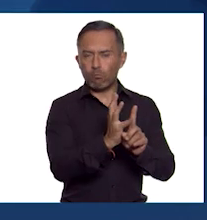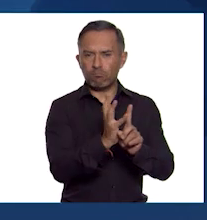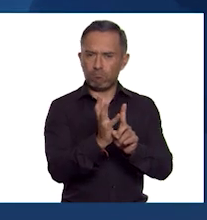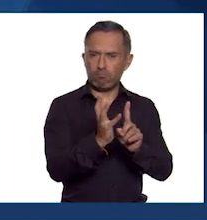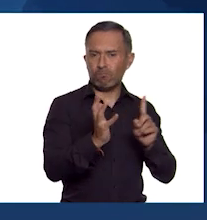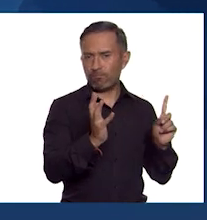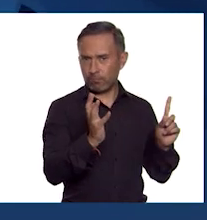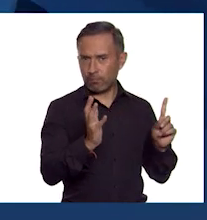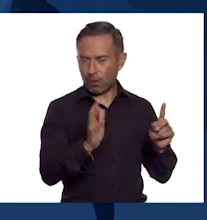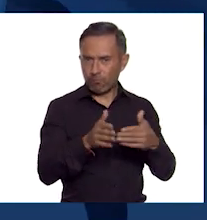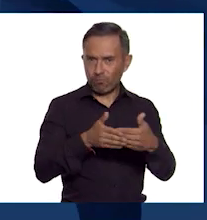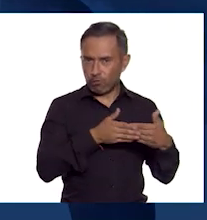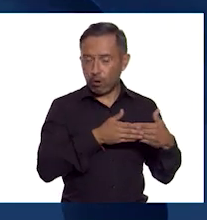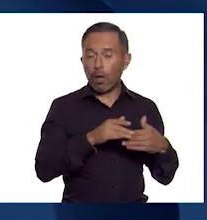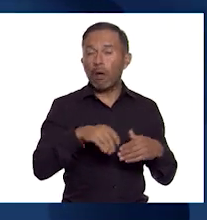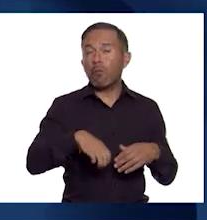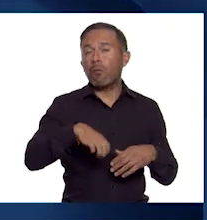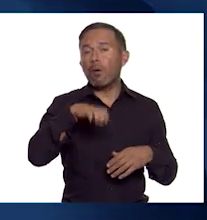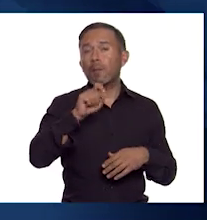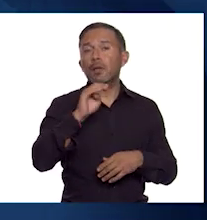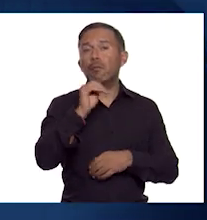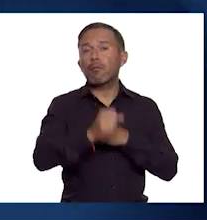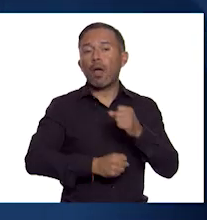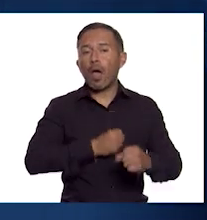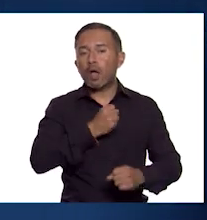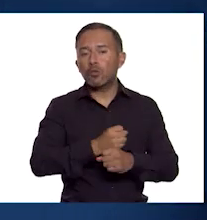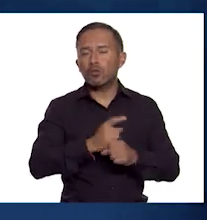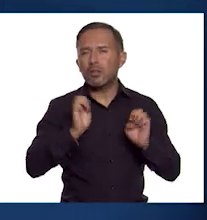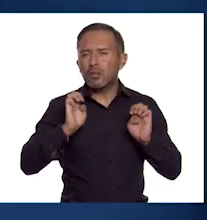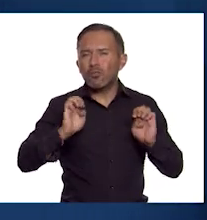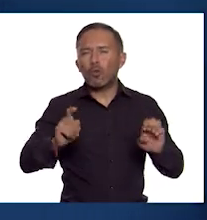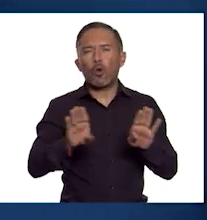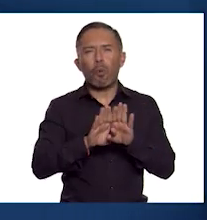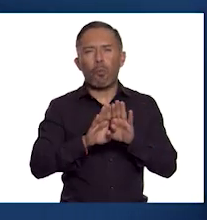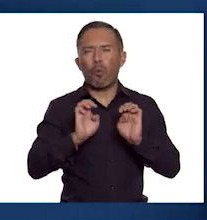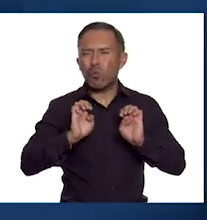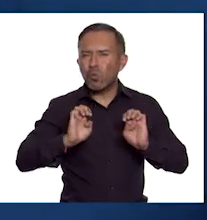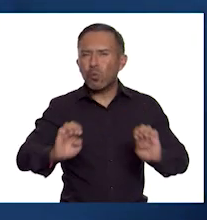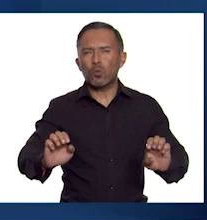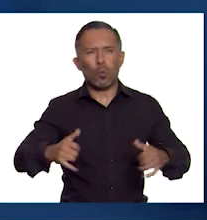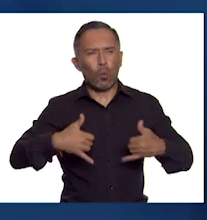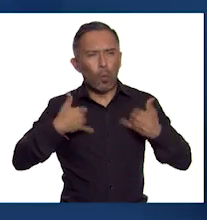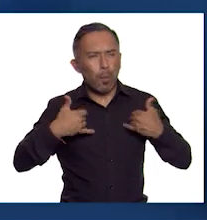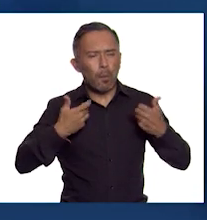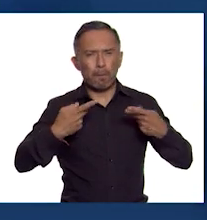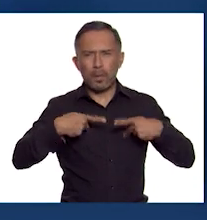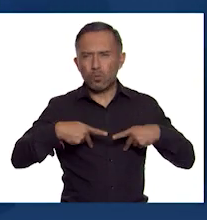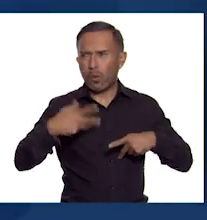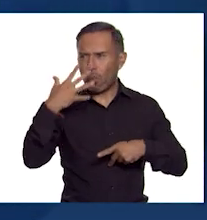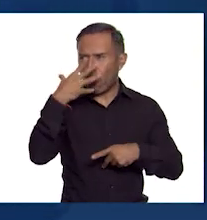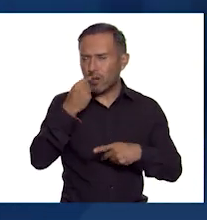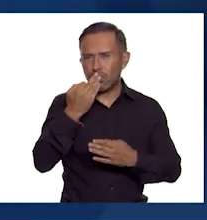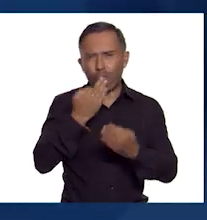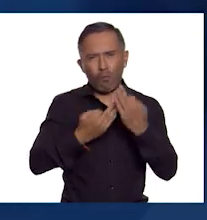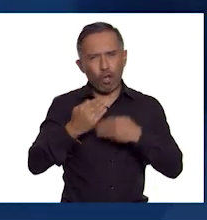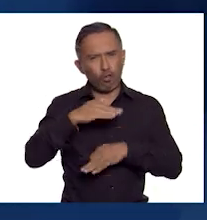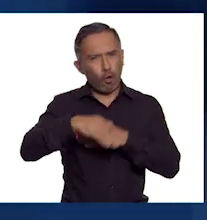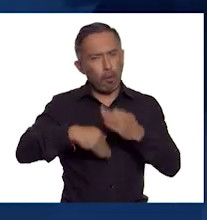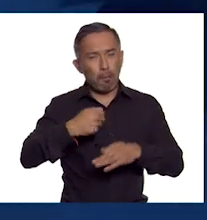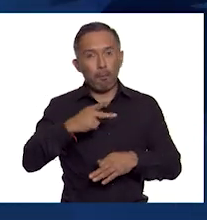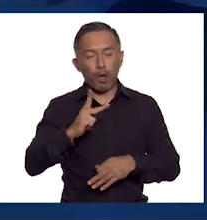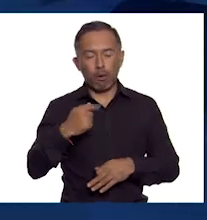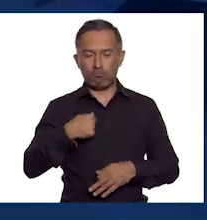años vivió encerrado en el palacio, rodeado de lujos y de juventud y de gente saludable, belleza, pero no se sentía